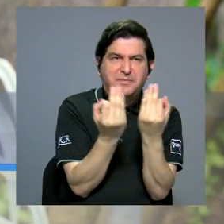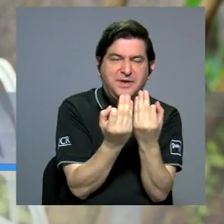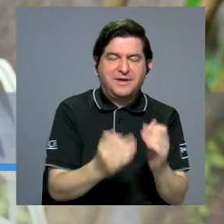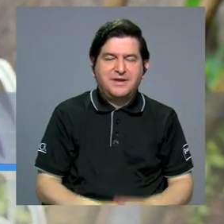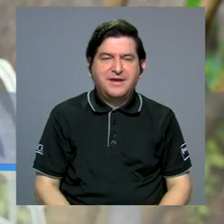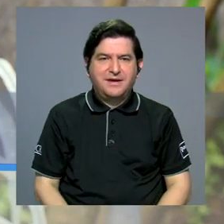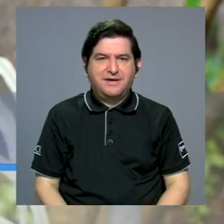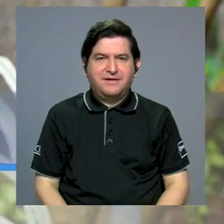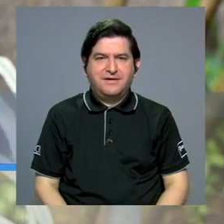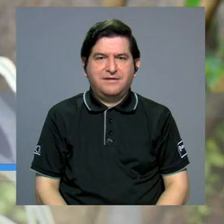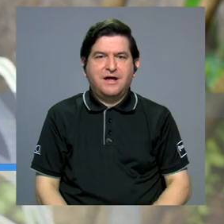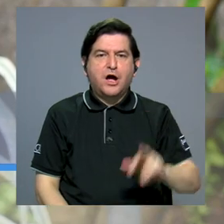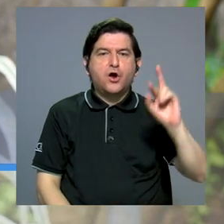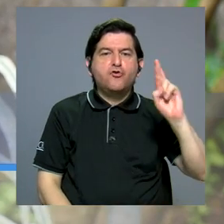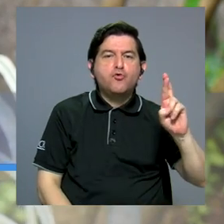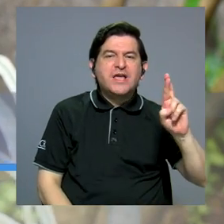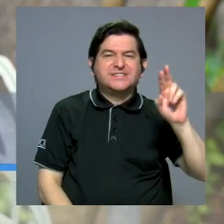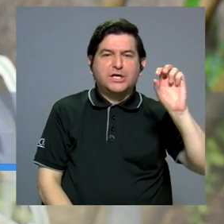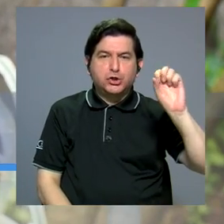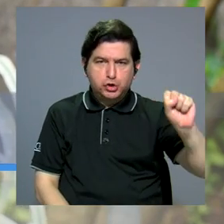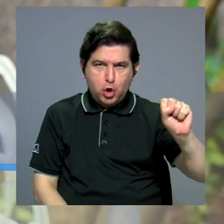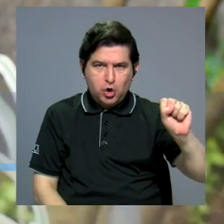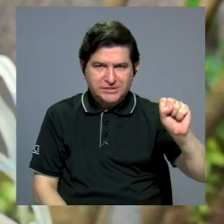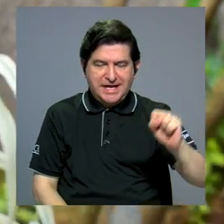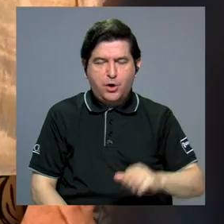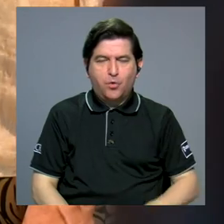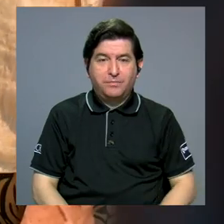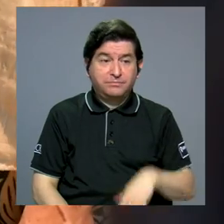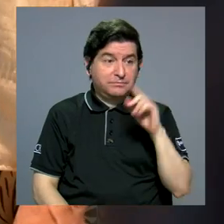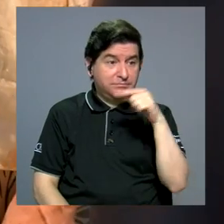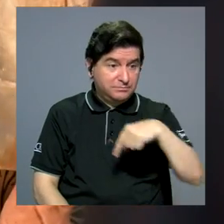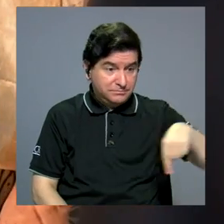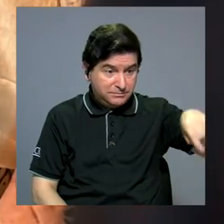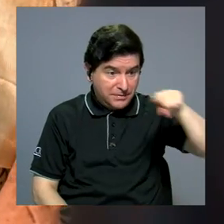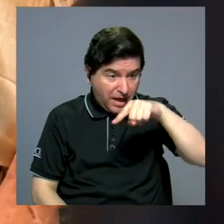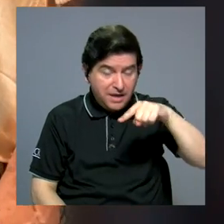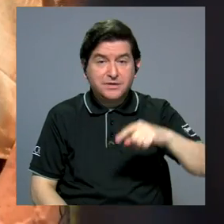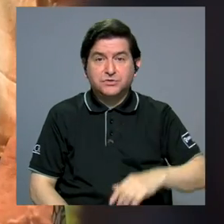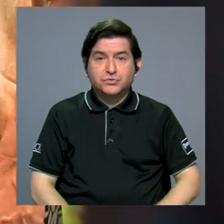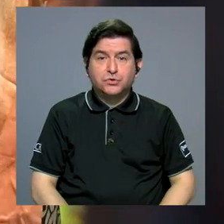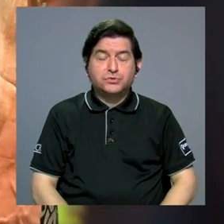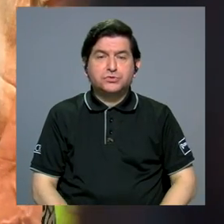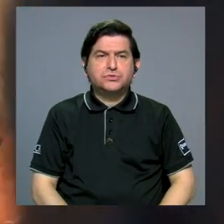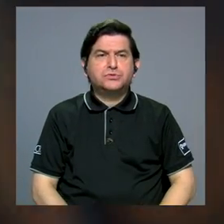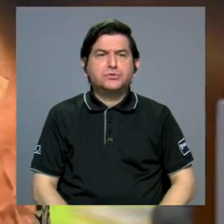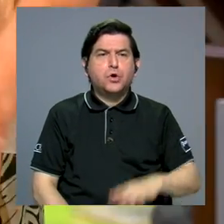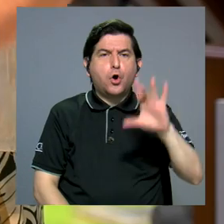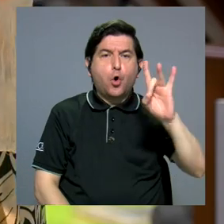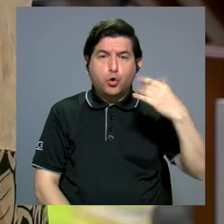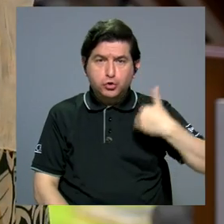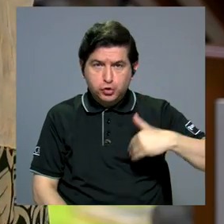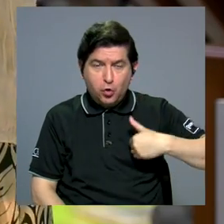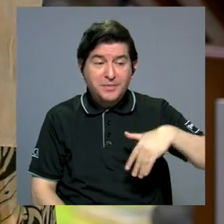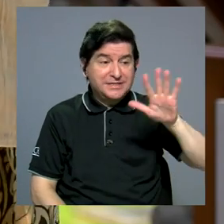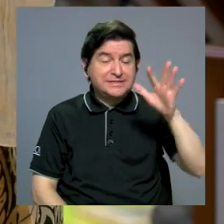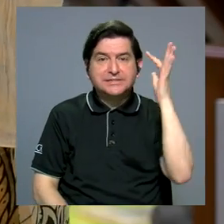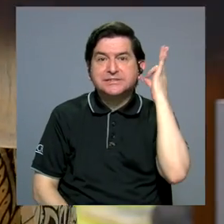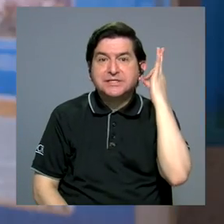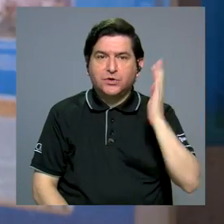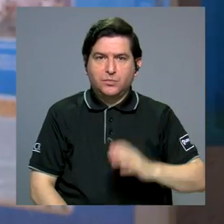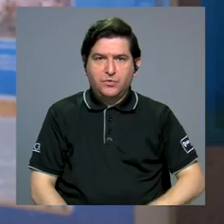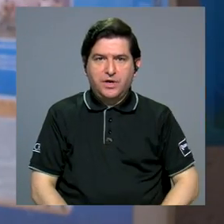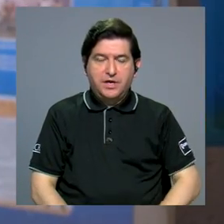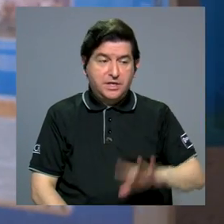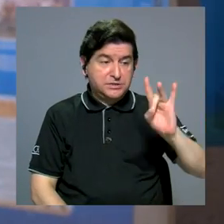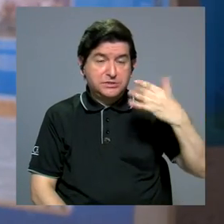una familia, la familia Ruiz Solórzano, ellos eran una familia de ocho varones y cinco mujeres